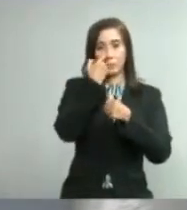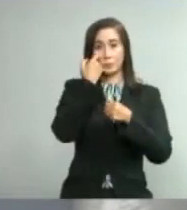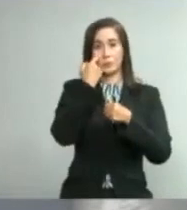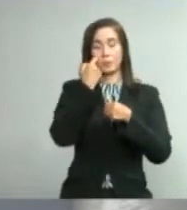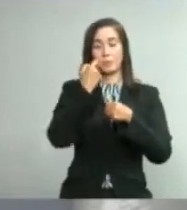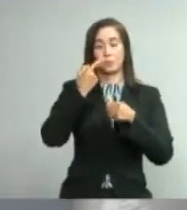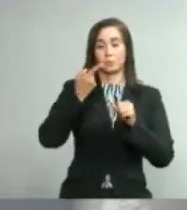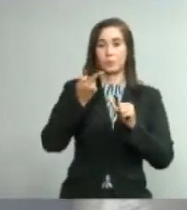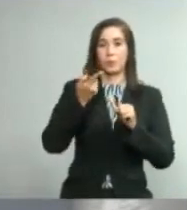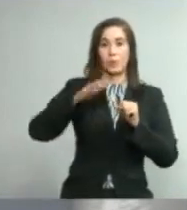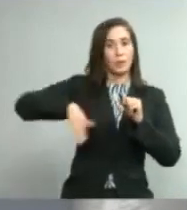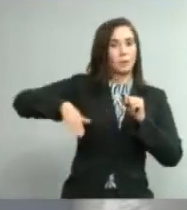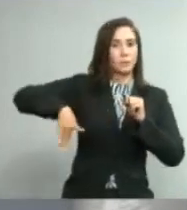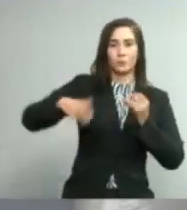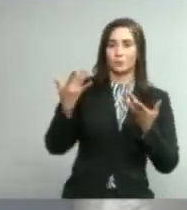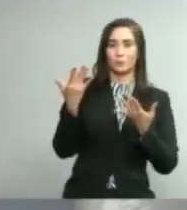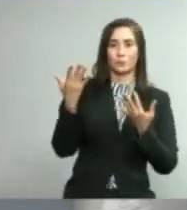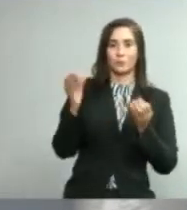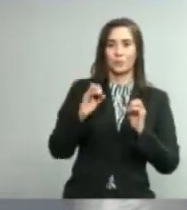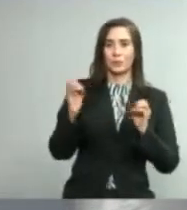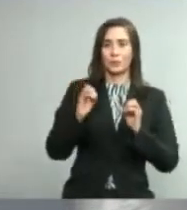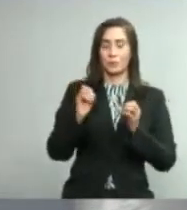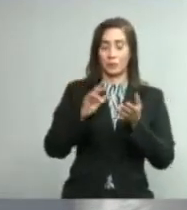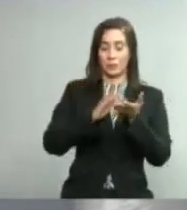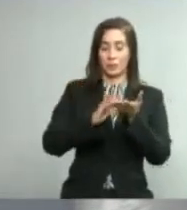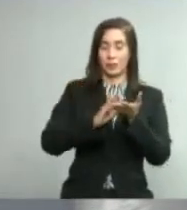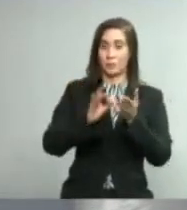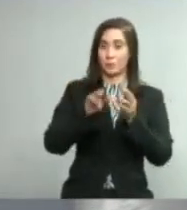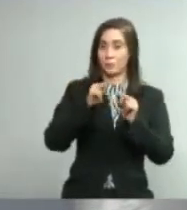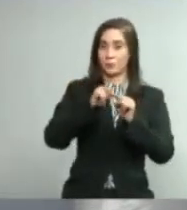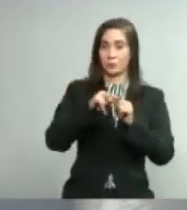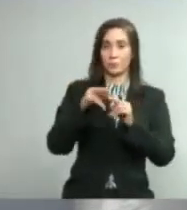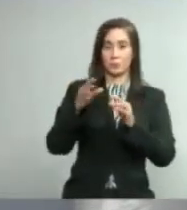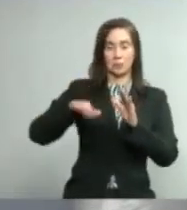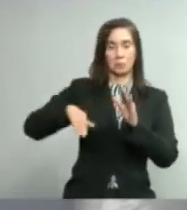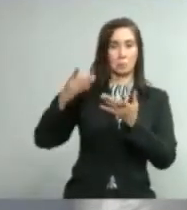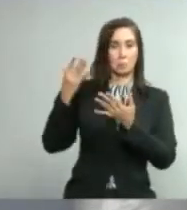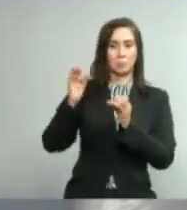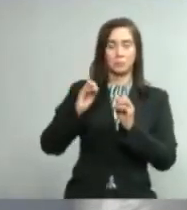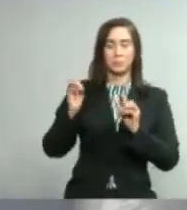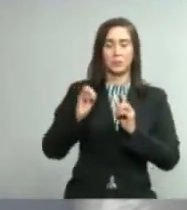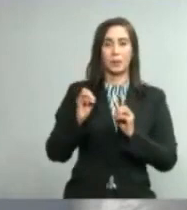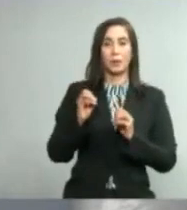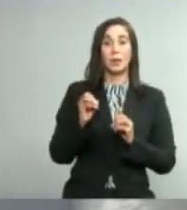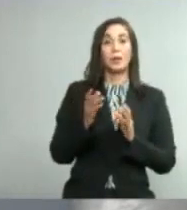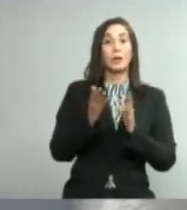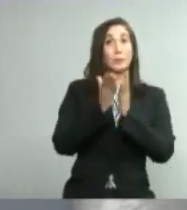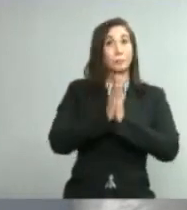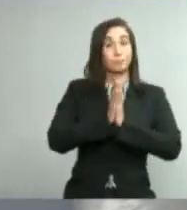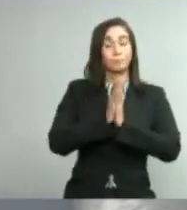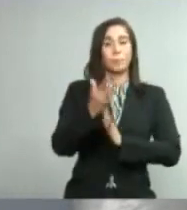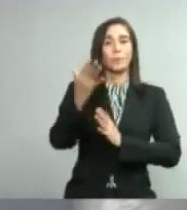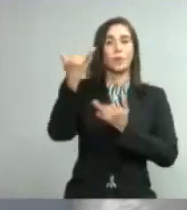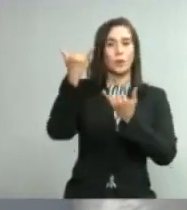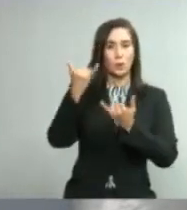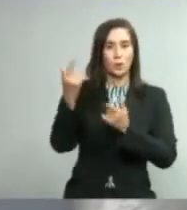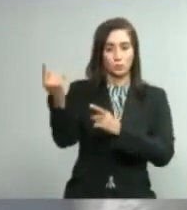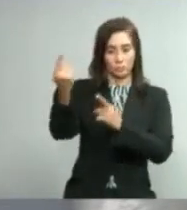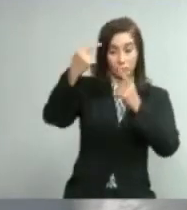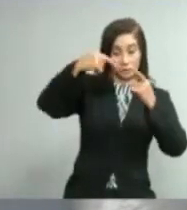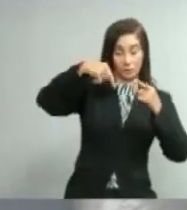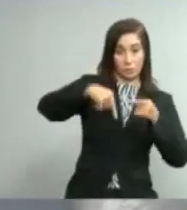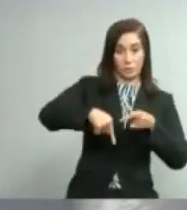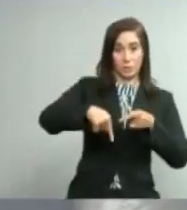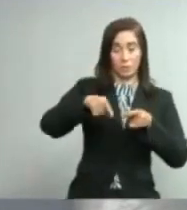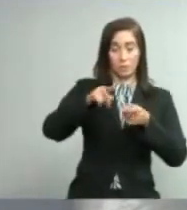que no ha sido suplido al Laboratorio Nacional y esperamos que hoy llegue ese